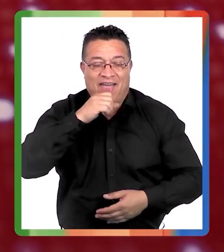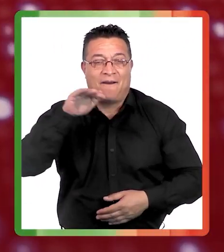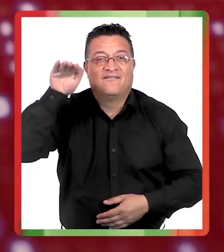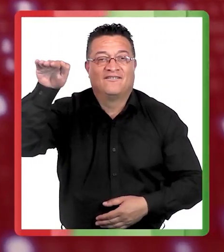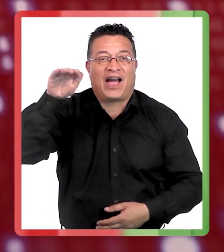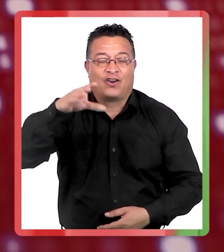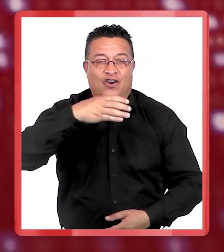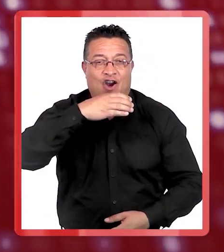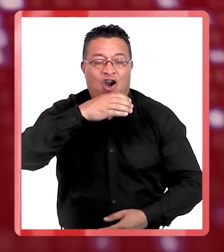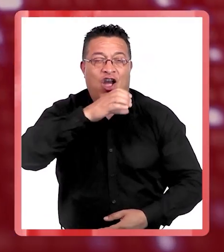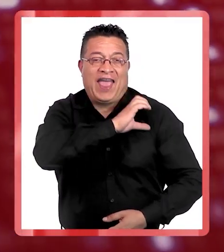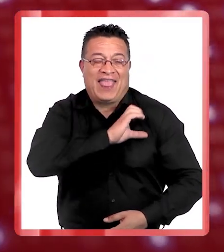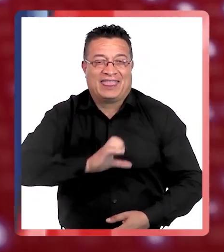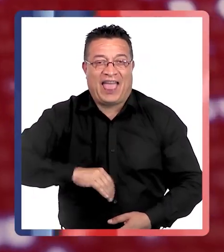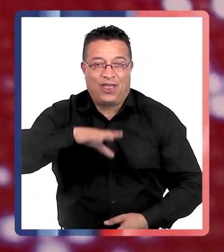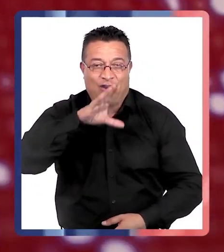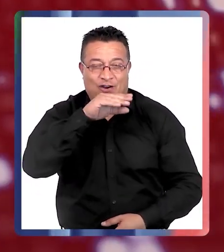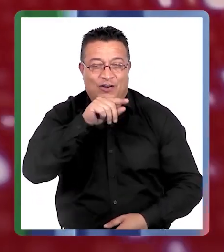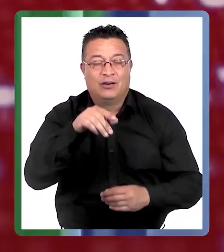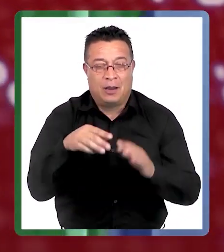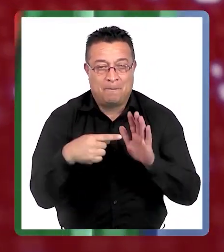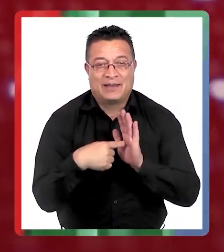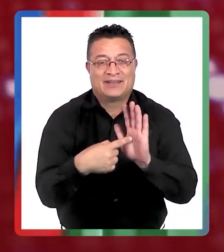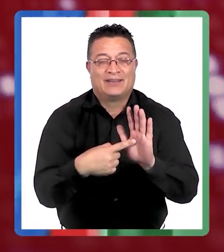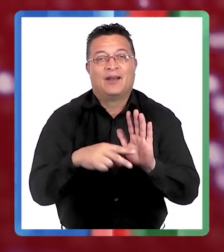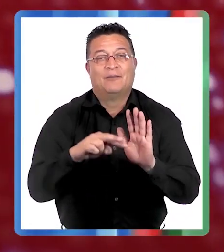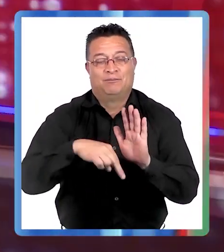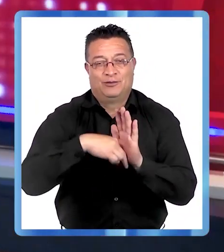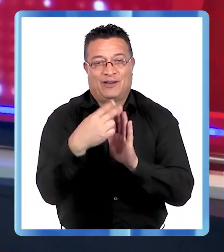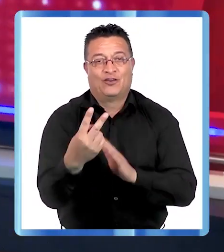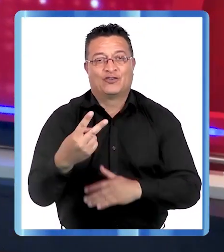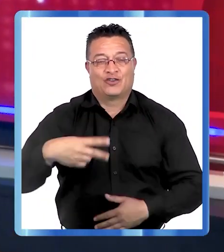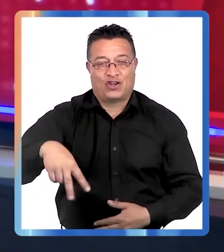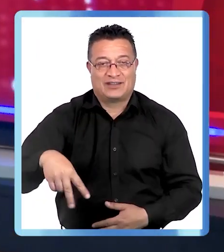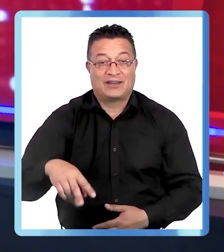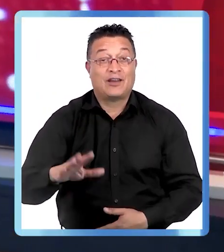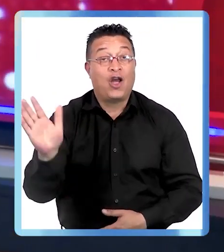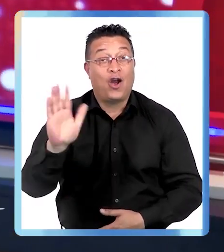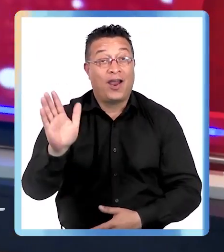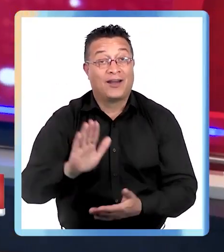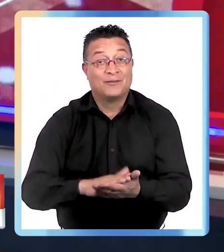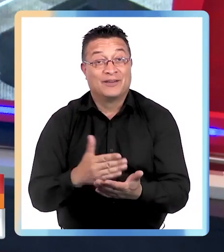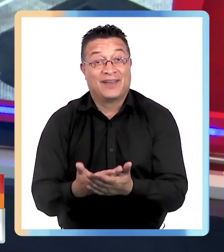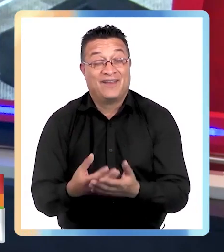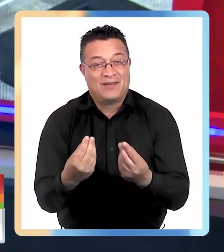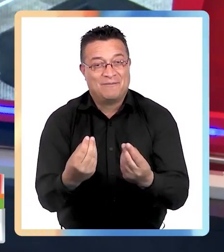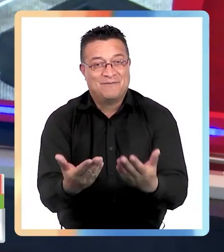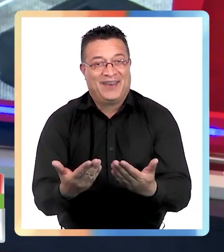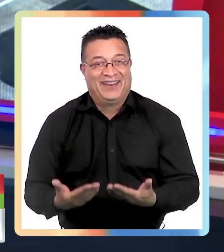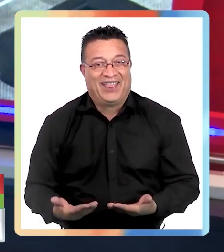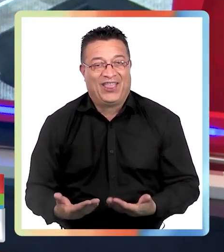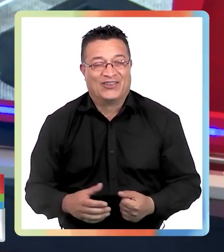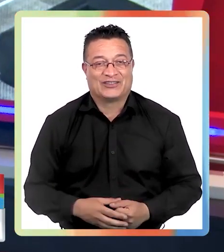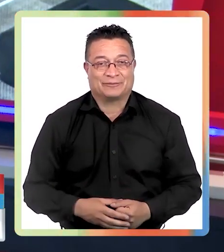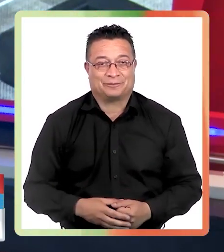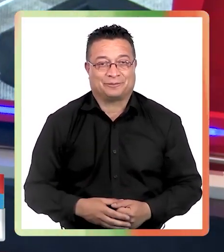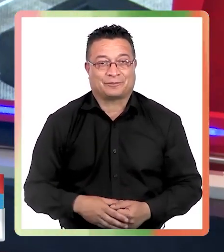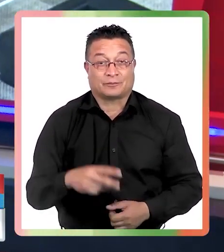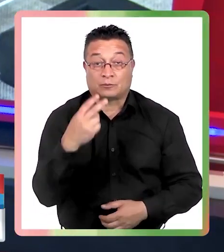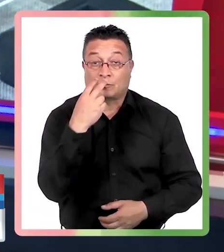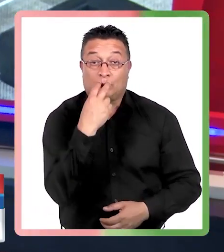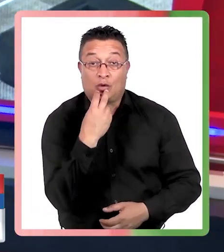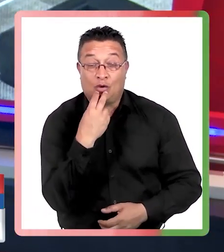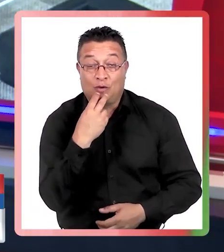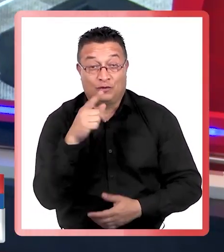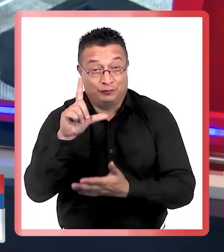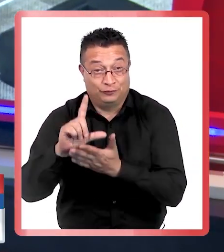Banco Estado presentan Portavoz Noticias. Hola, ¿qué tal? ¿Cómo están? Bienvenidas y bienvenidos. En Puerto